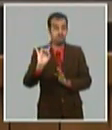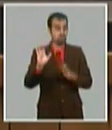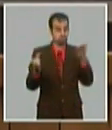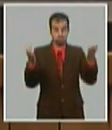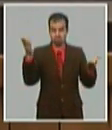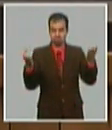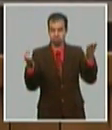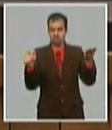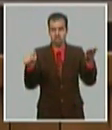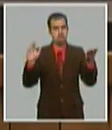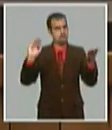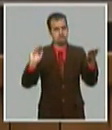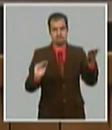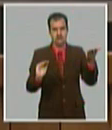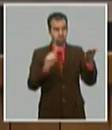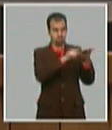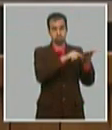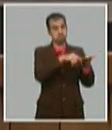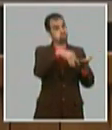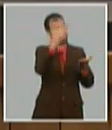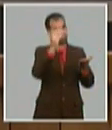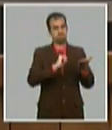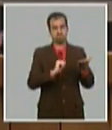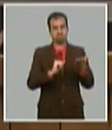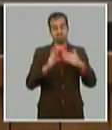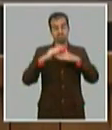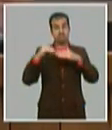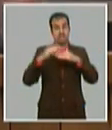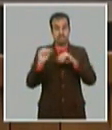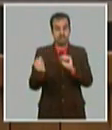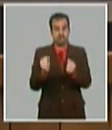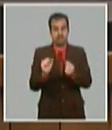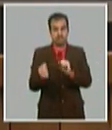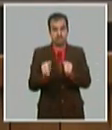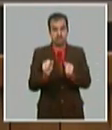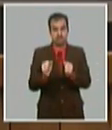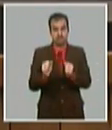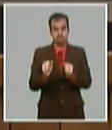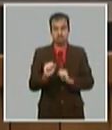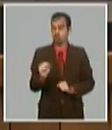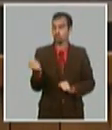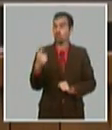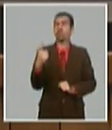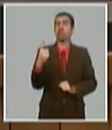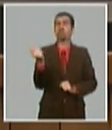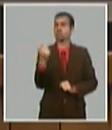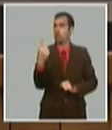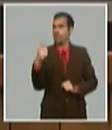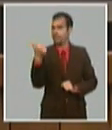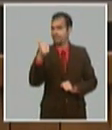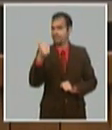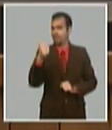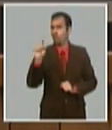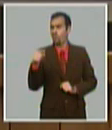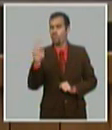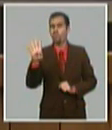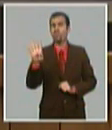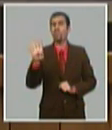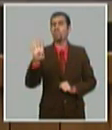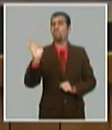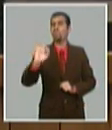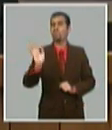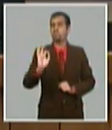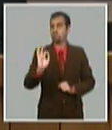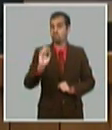restricción de divisas. No podemos plantear solamente que crecemos un 10% de los ingresos en divisas, sí, pero ¿contra qué base, contra qué punto de partida?